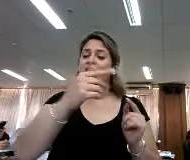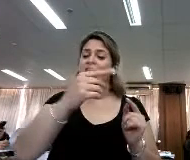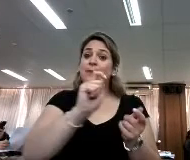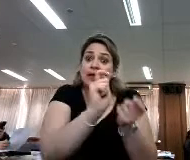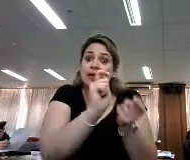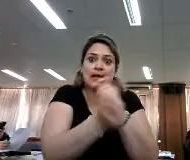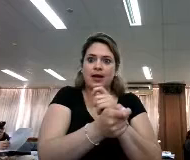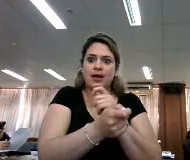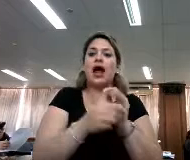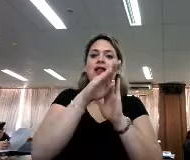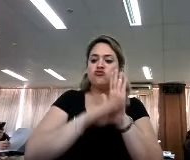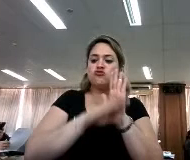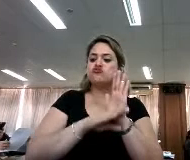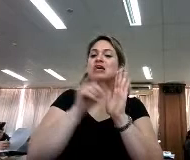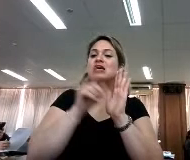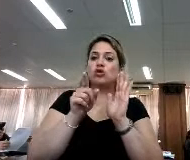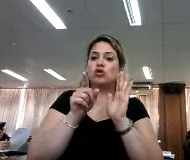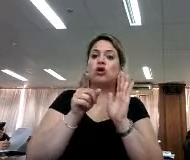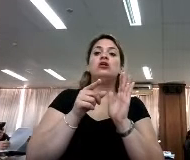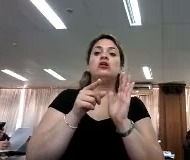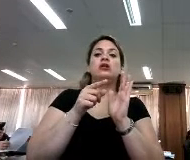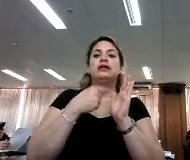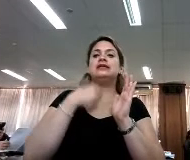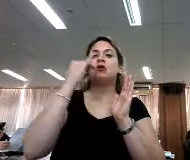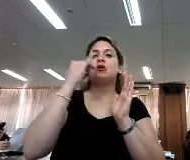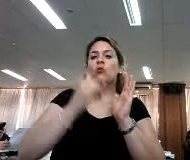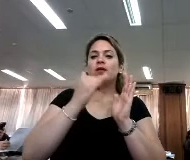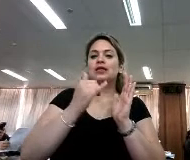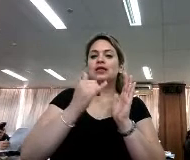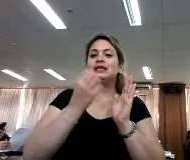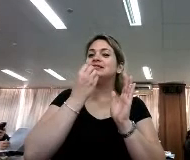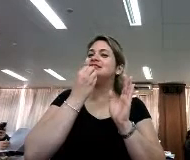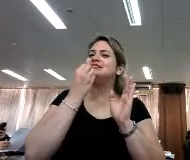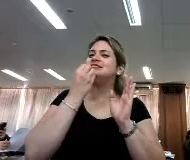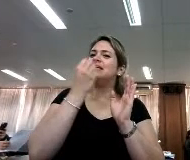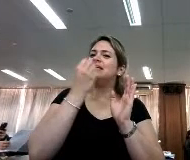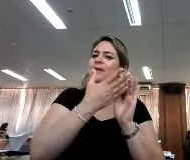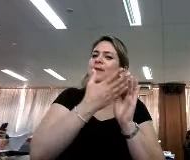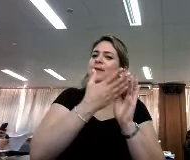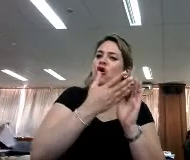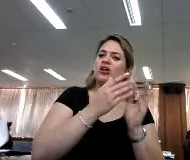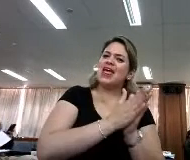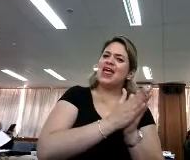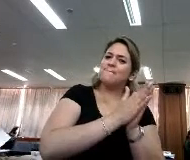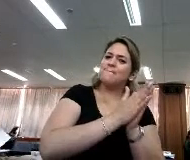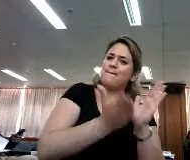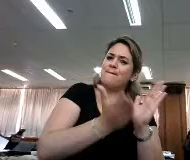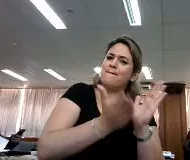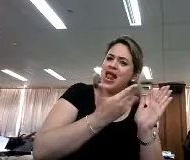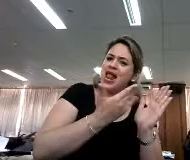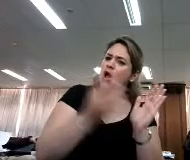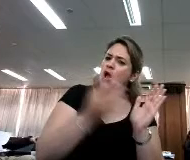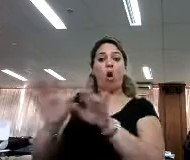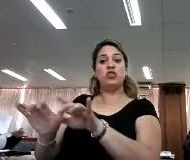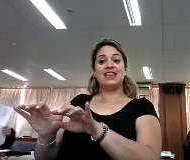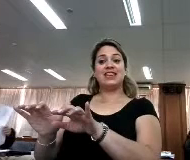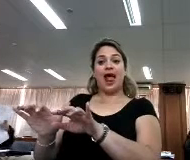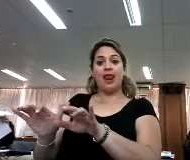Hoy hay un texto ahí muy bueno que habla sobre si es mejor leer en digital o si es mejor leer